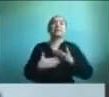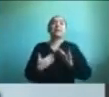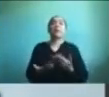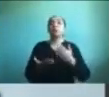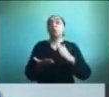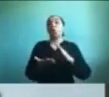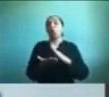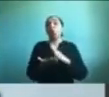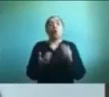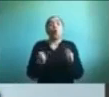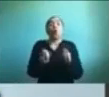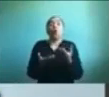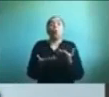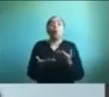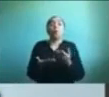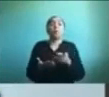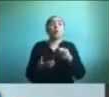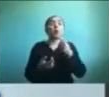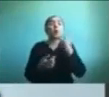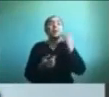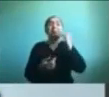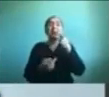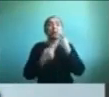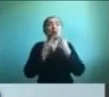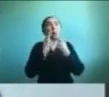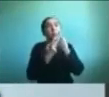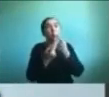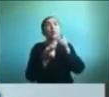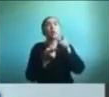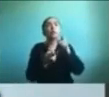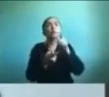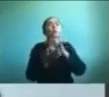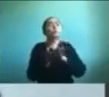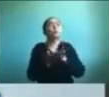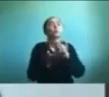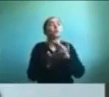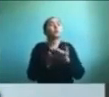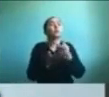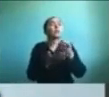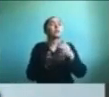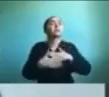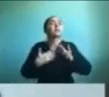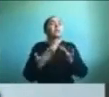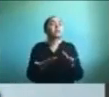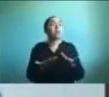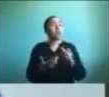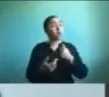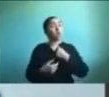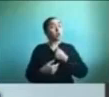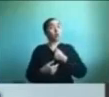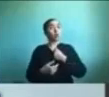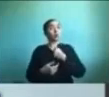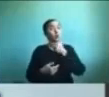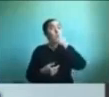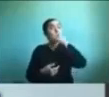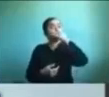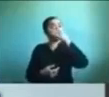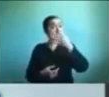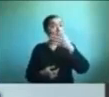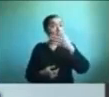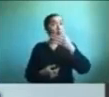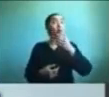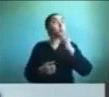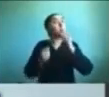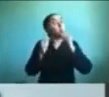un niño nos pueda preguntar cómo nos sentimos frente a lo que está pasando podemos decirles que podemos sentir miedo